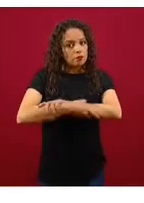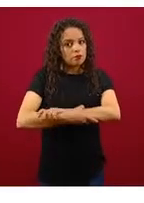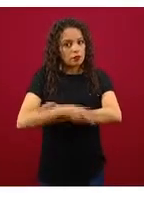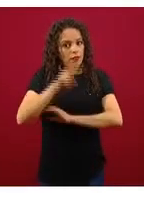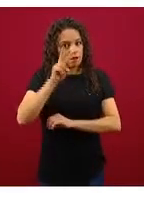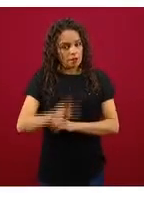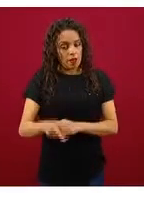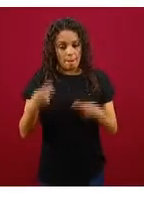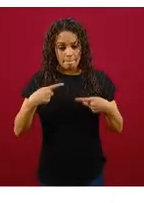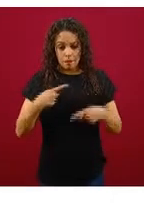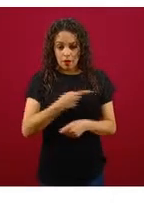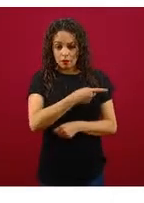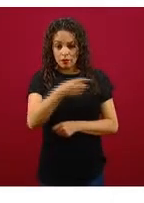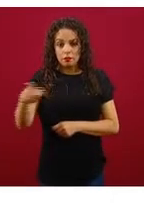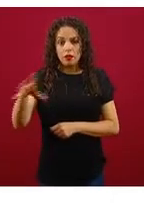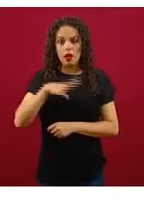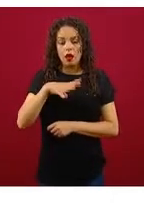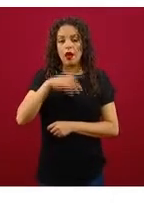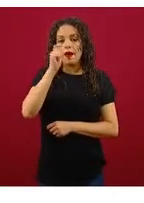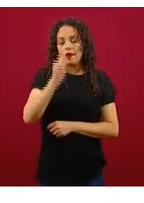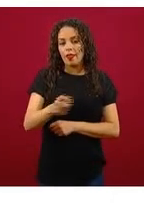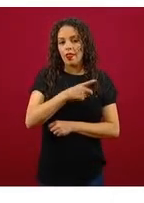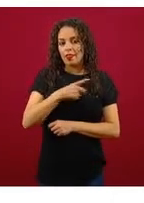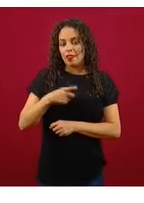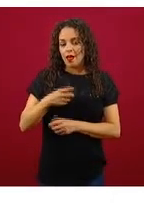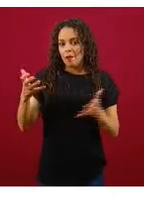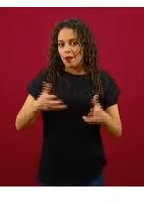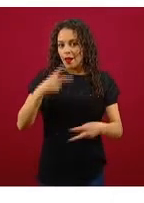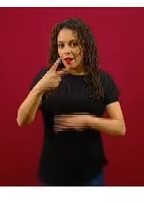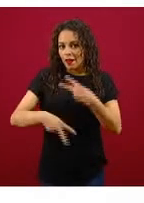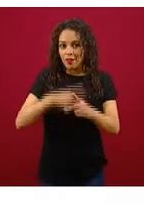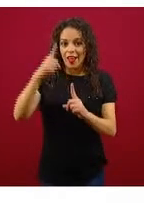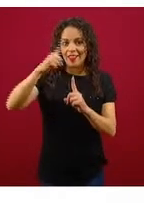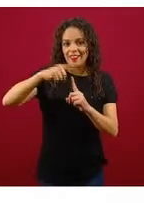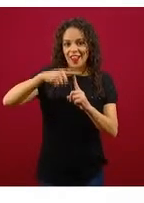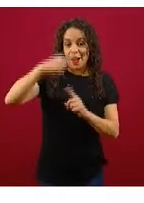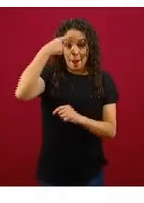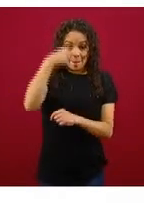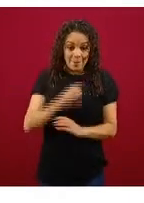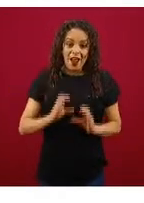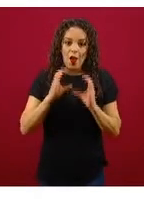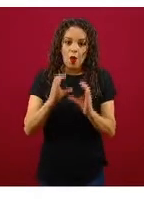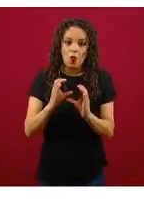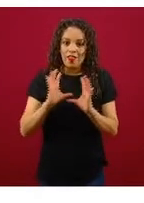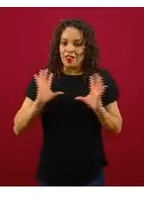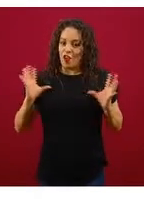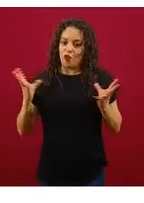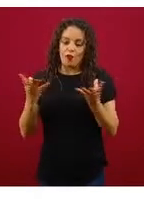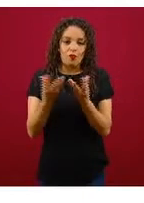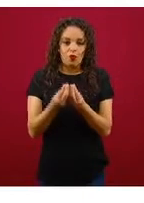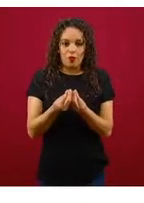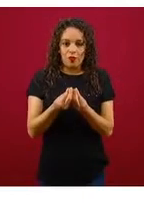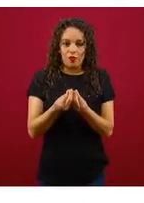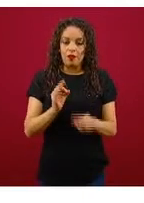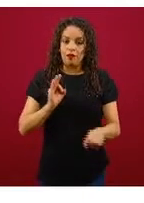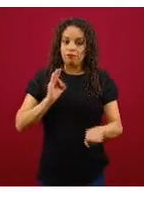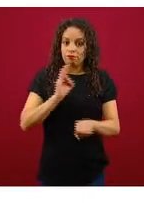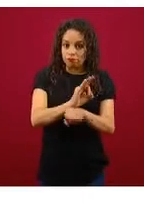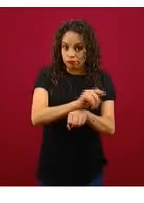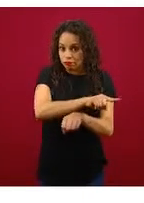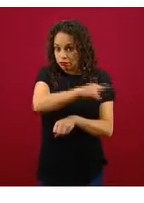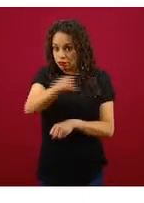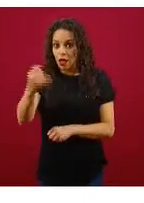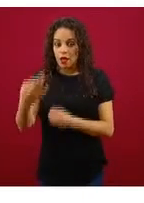ciudadanos tienen un conjunto de tareas para cuidarse y cuidarnos entre todos. Proteger y protegerse,